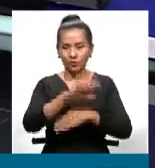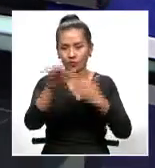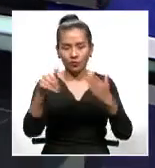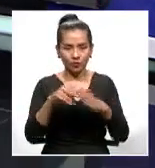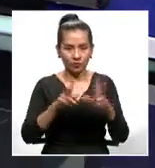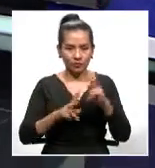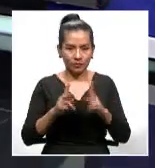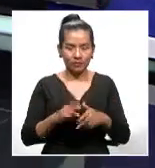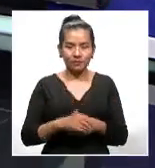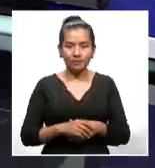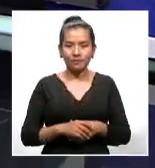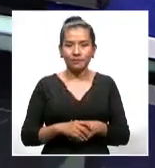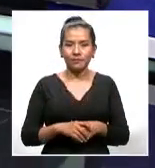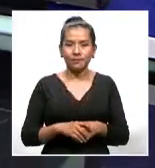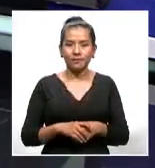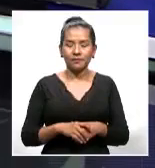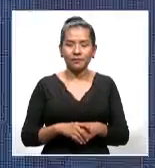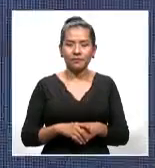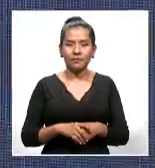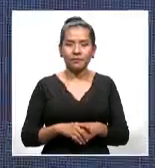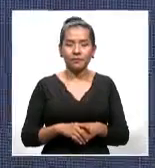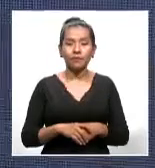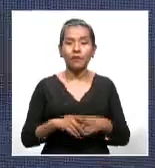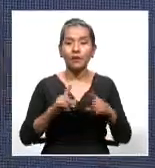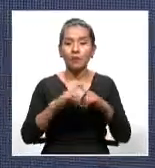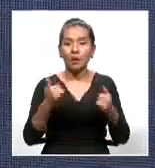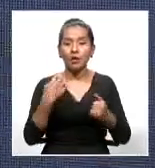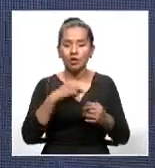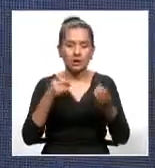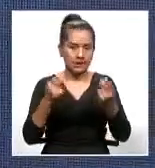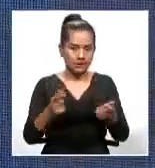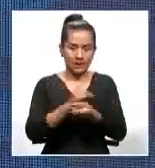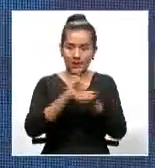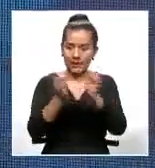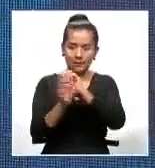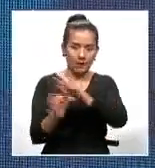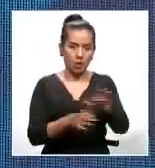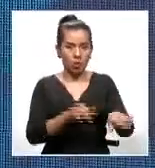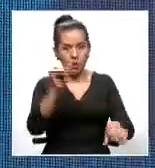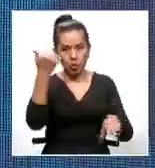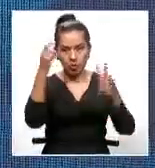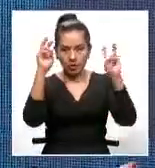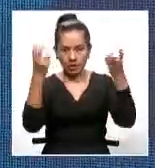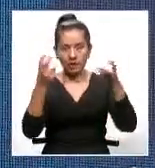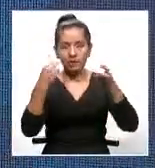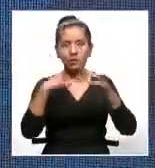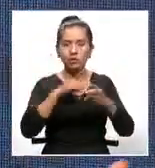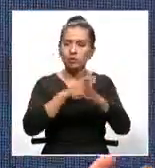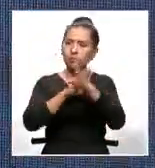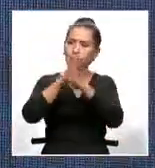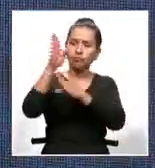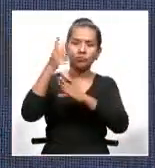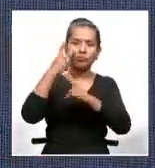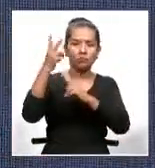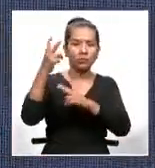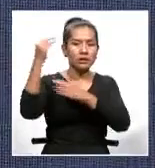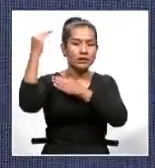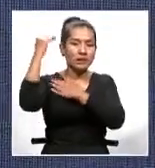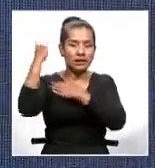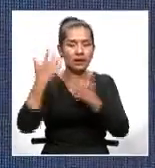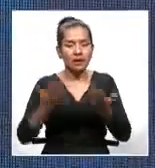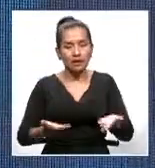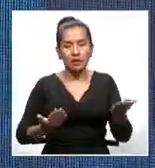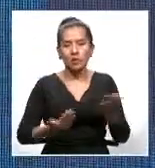muy buenas noticias. Hasta luego. Bien, hasta luego. Nosotros rápidamente vamos a cambiar de tema. Nos vamos a ir hasta Santa Cruz. Hay novedad